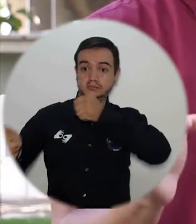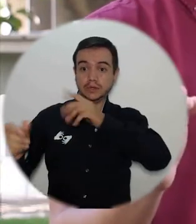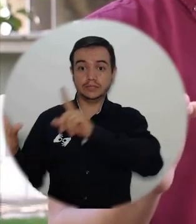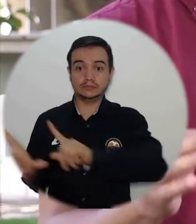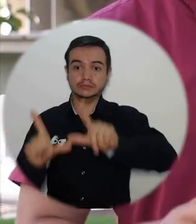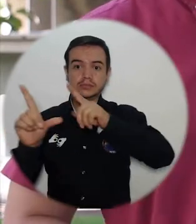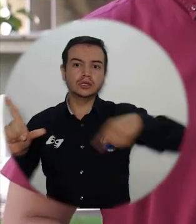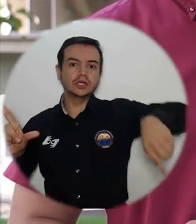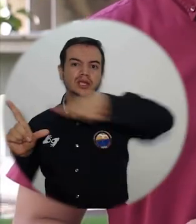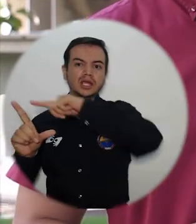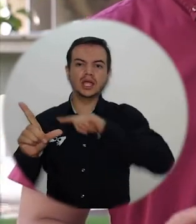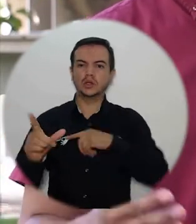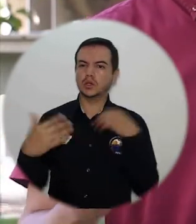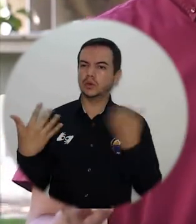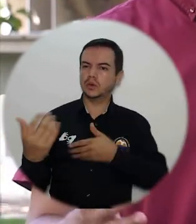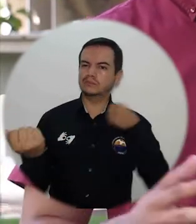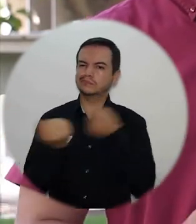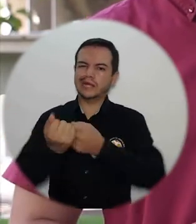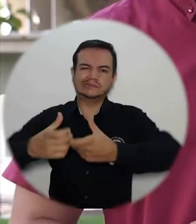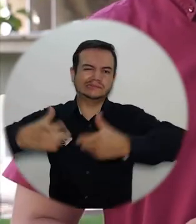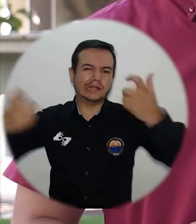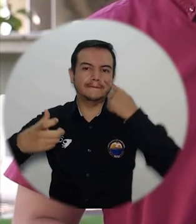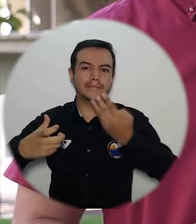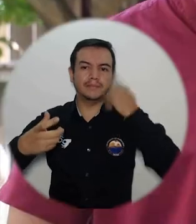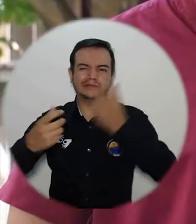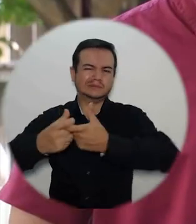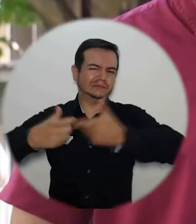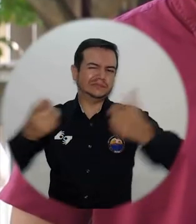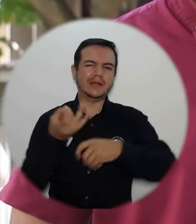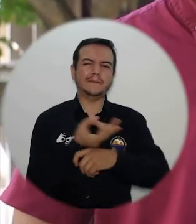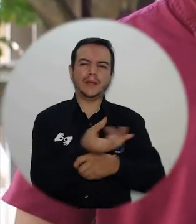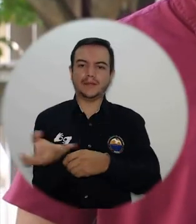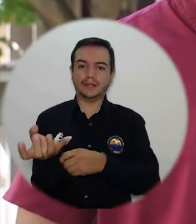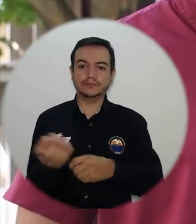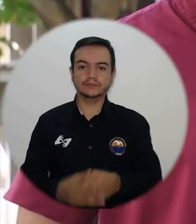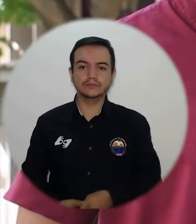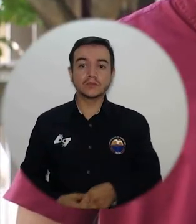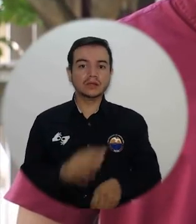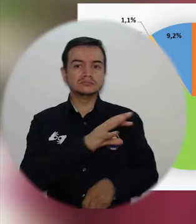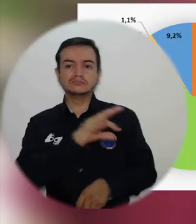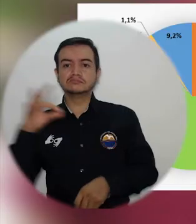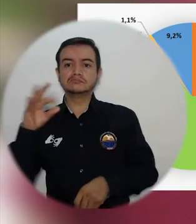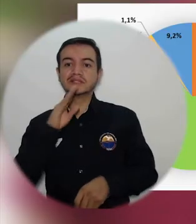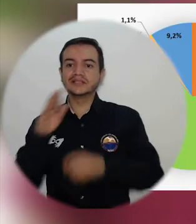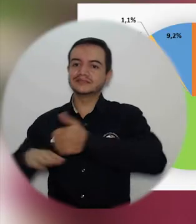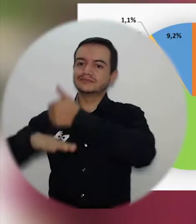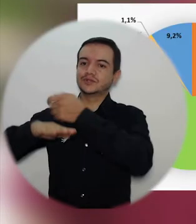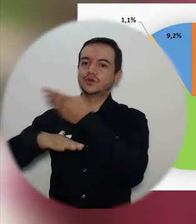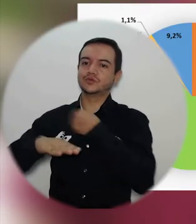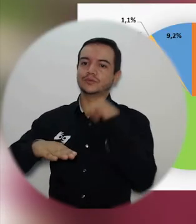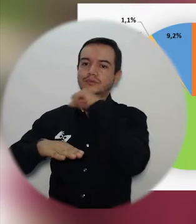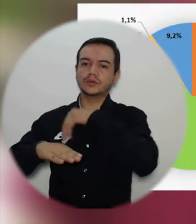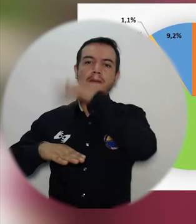una cifra de participación sin antecedentes en los procesos presenciales. El doctor Pablo Vera Salazar obtuvo la mayor votación entre los